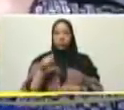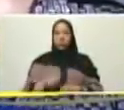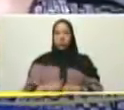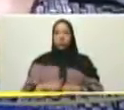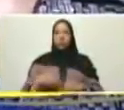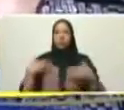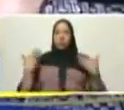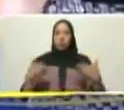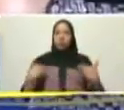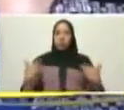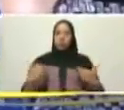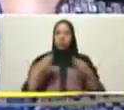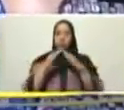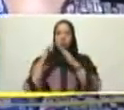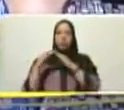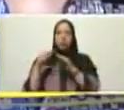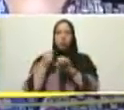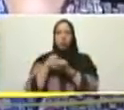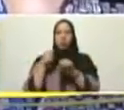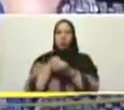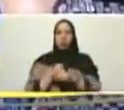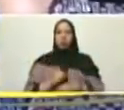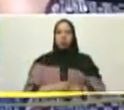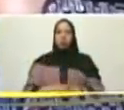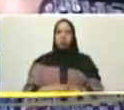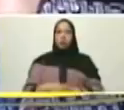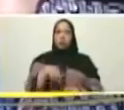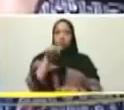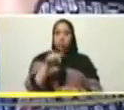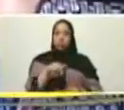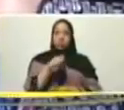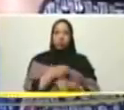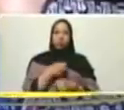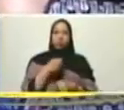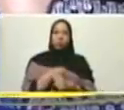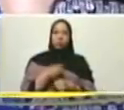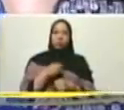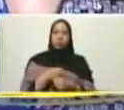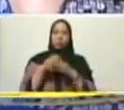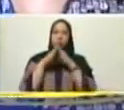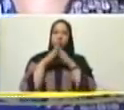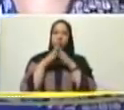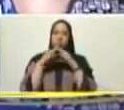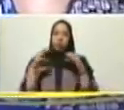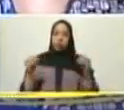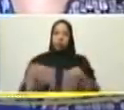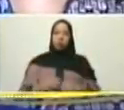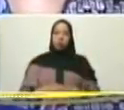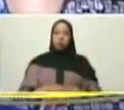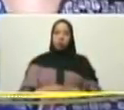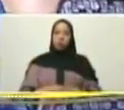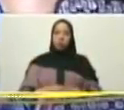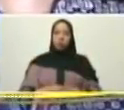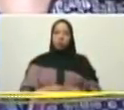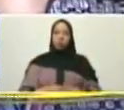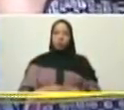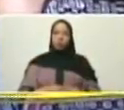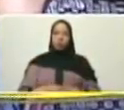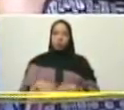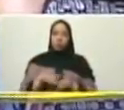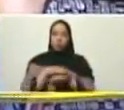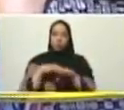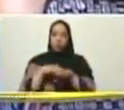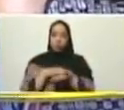a la clase trabajadora este urbanismo tiene todo mi comandante va a tener hasta un simoncito tiene